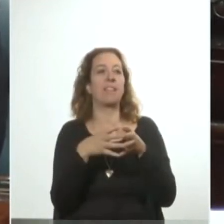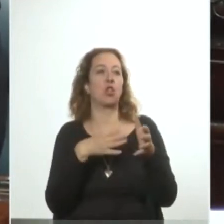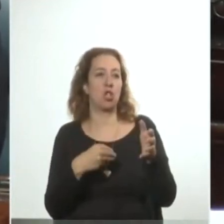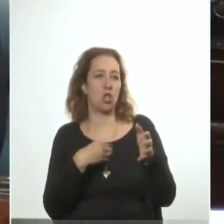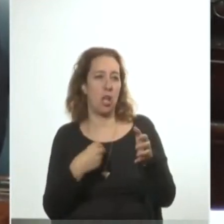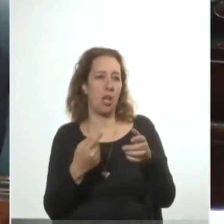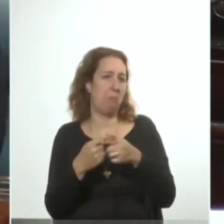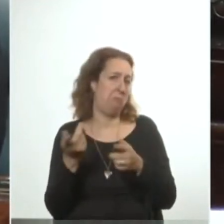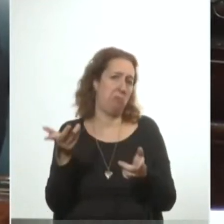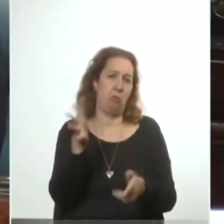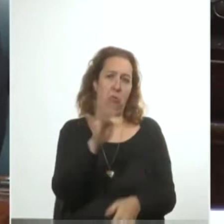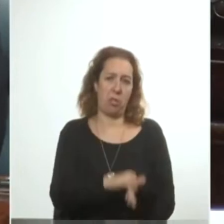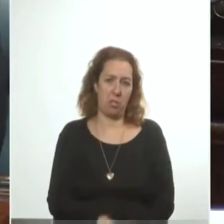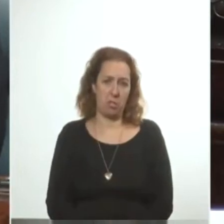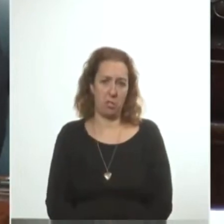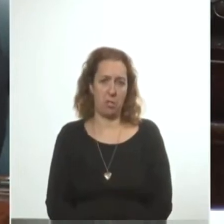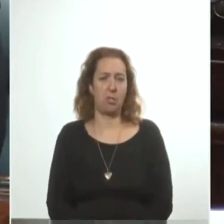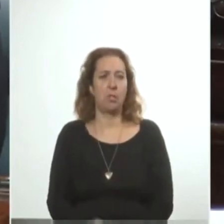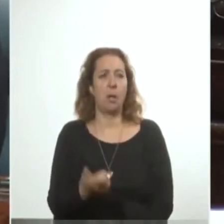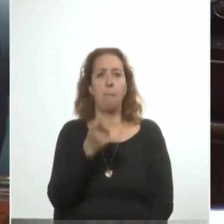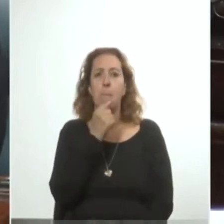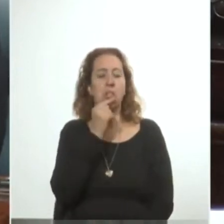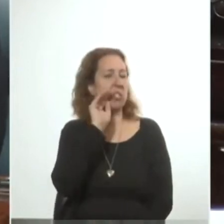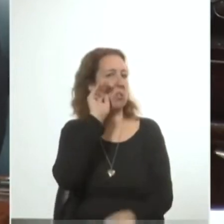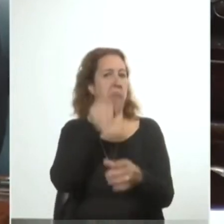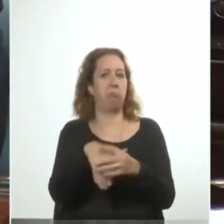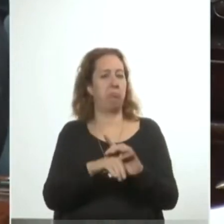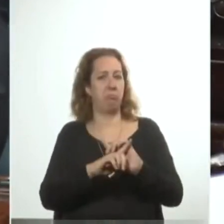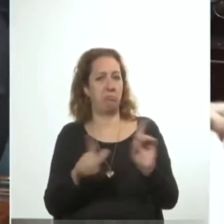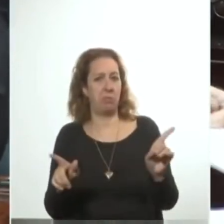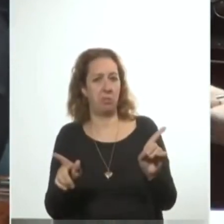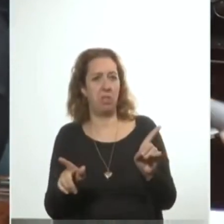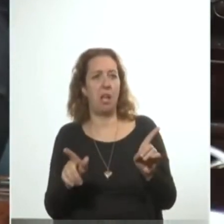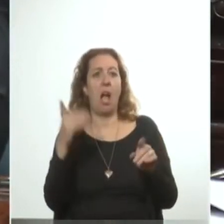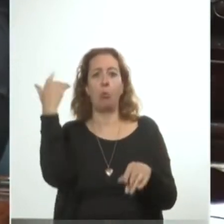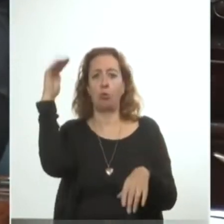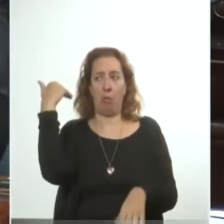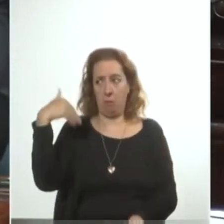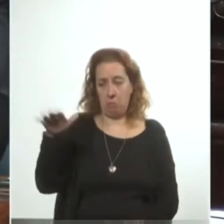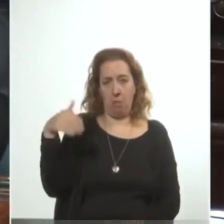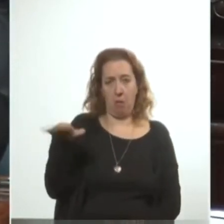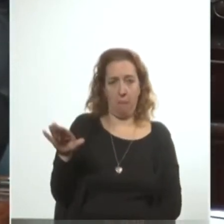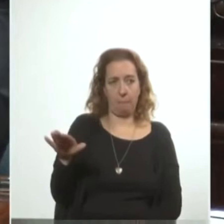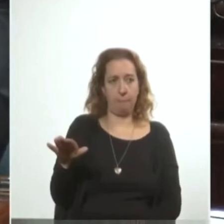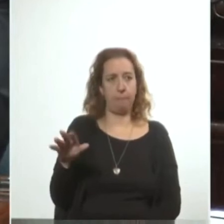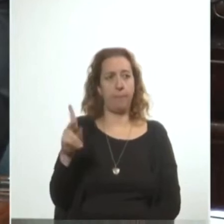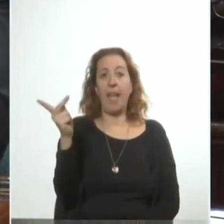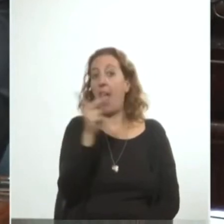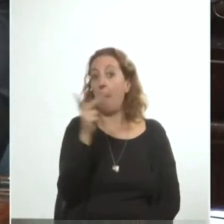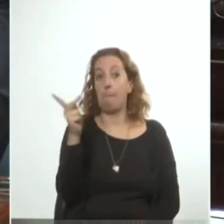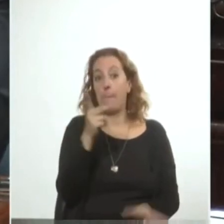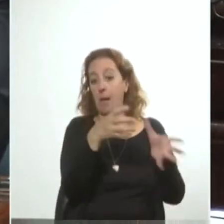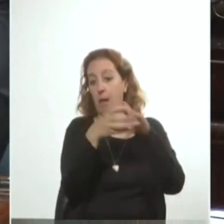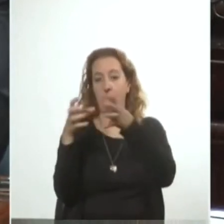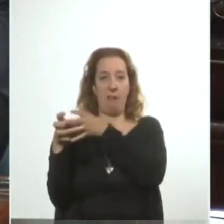eran cotidianos. La policía no intervenía y las autoridades dejaban hacer. En ambas cámaras